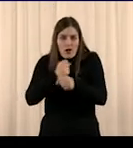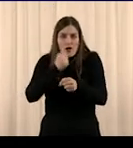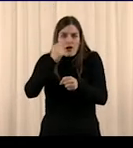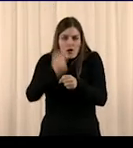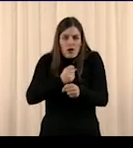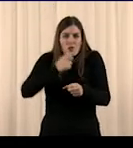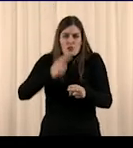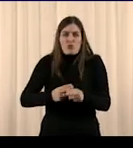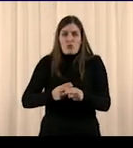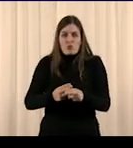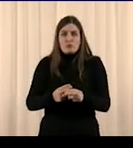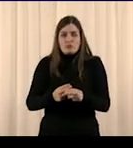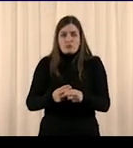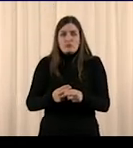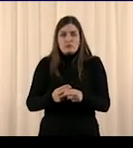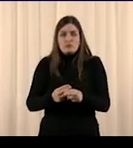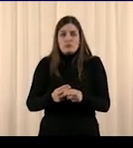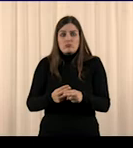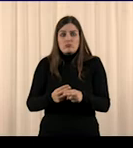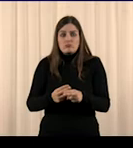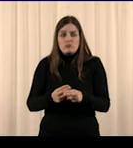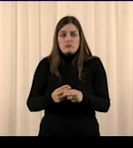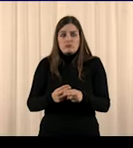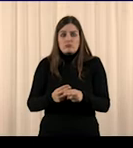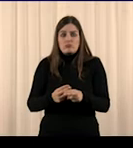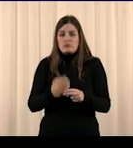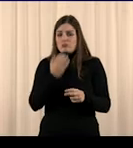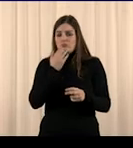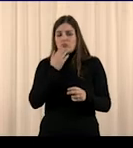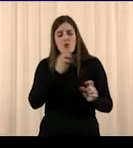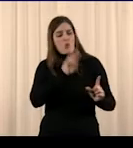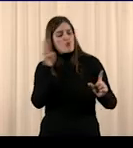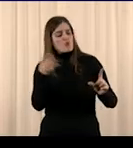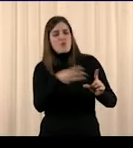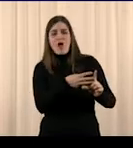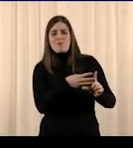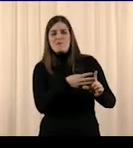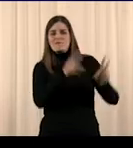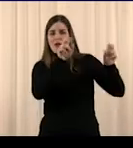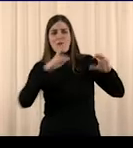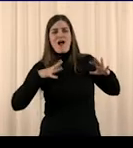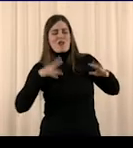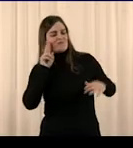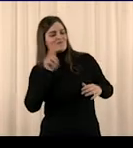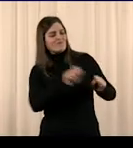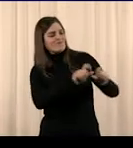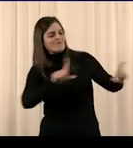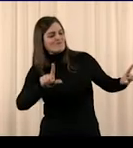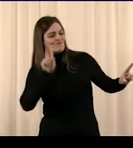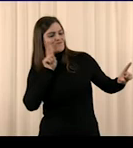Si ves una página web sobre vacaciones, todo